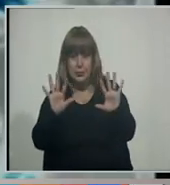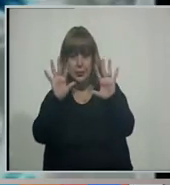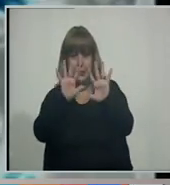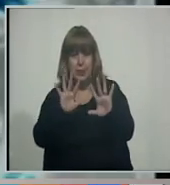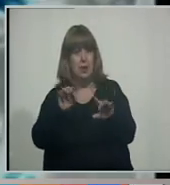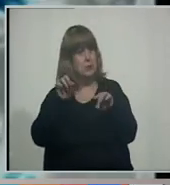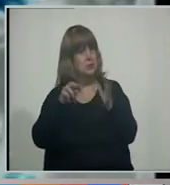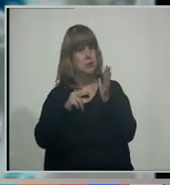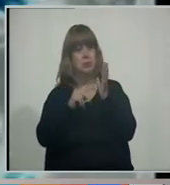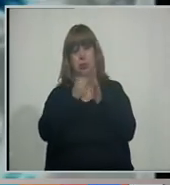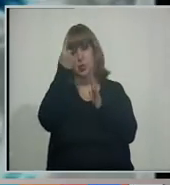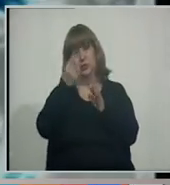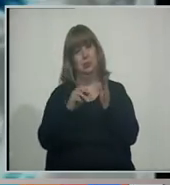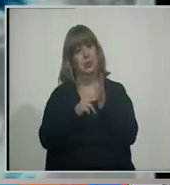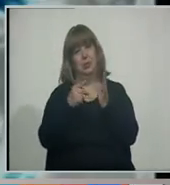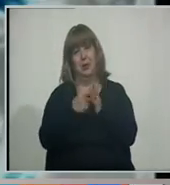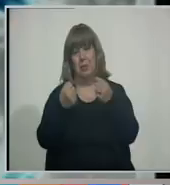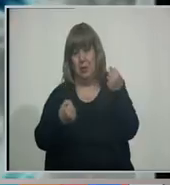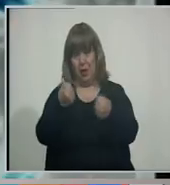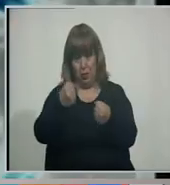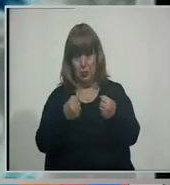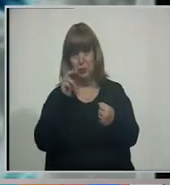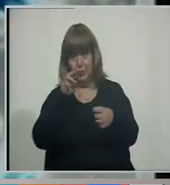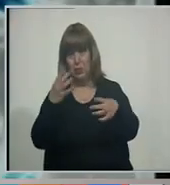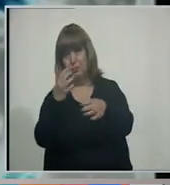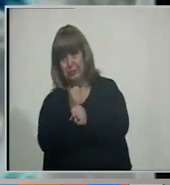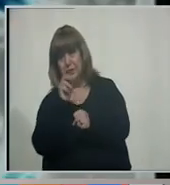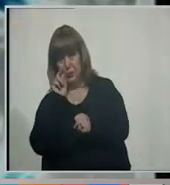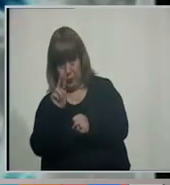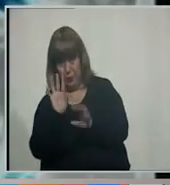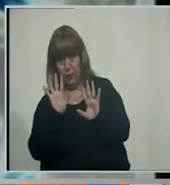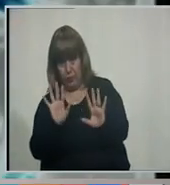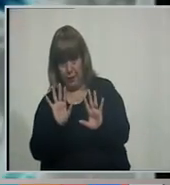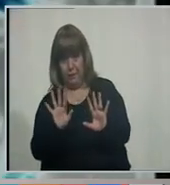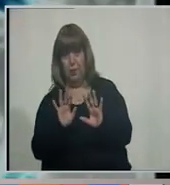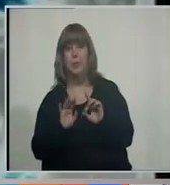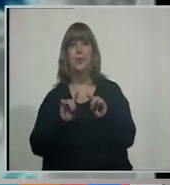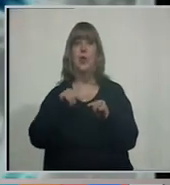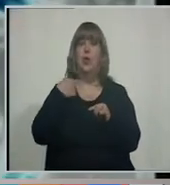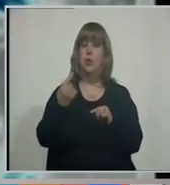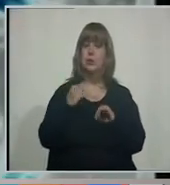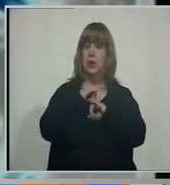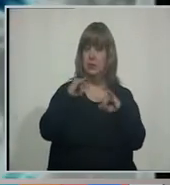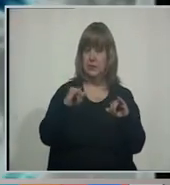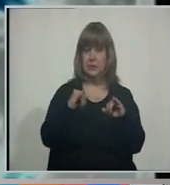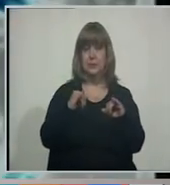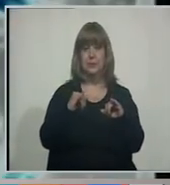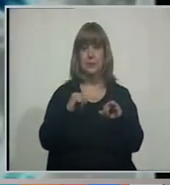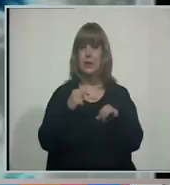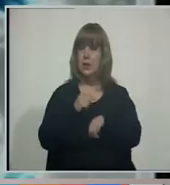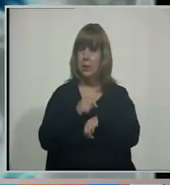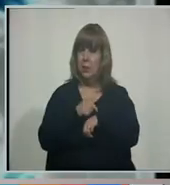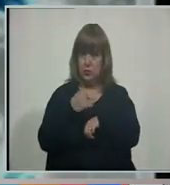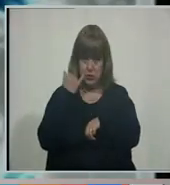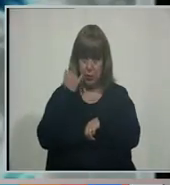complicación para el tránsito vehicular. Otra cosa que podemos destacar, no sé si tengo tiempo, Orne, vos